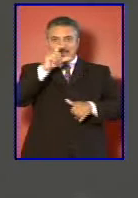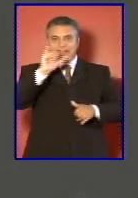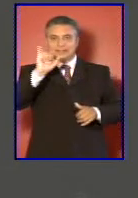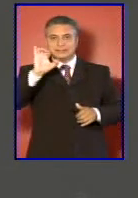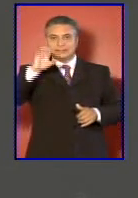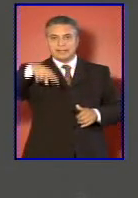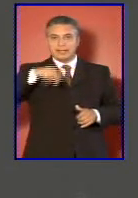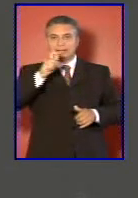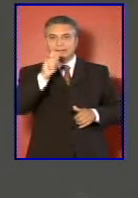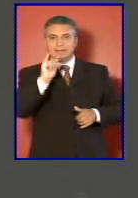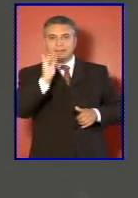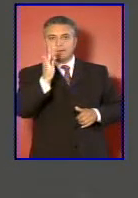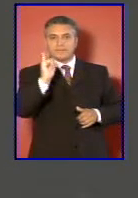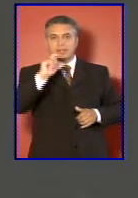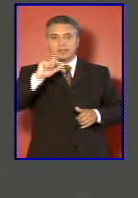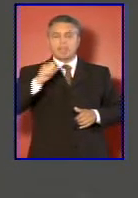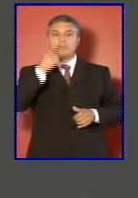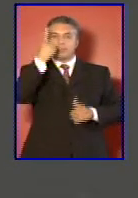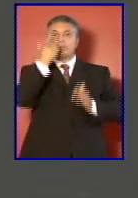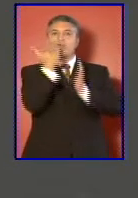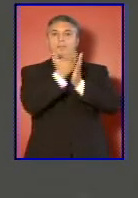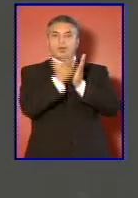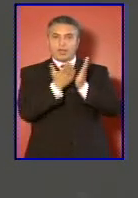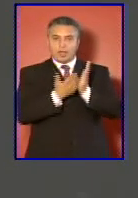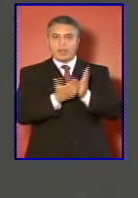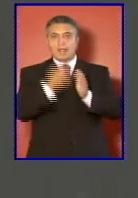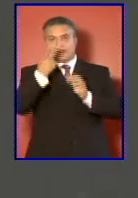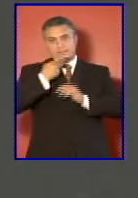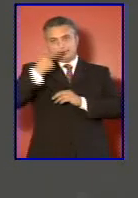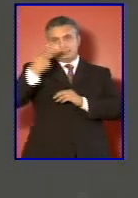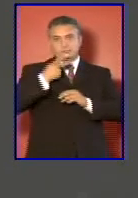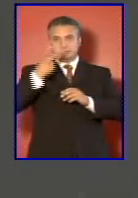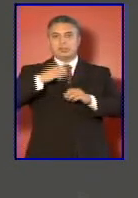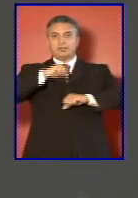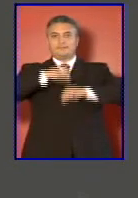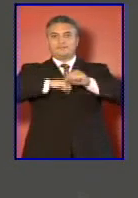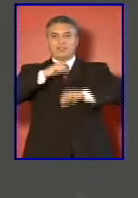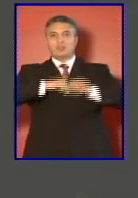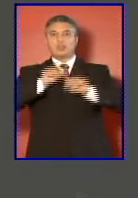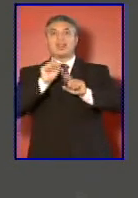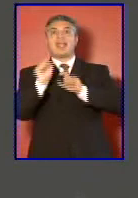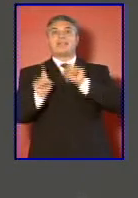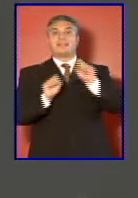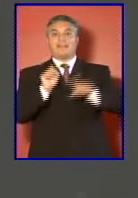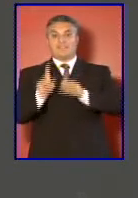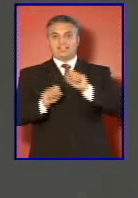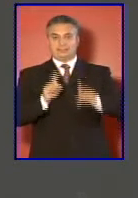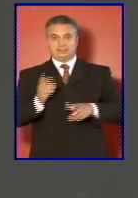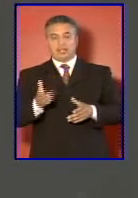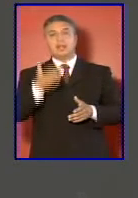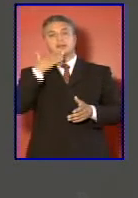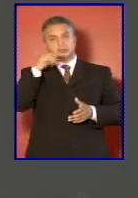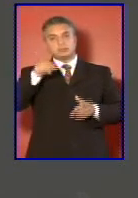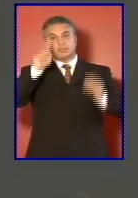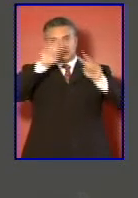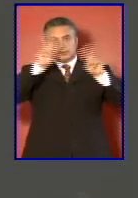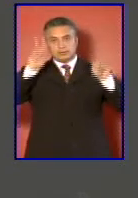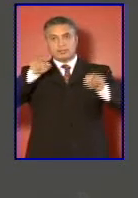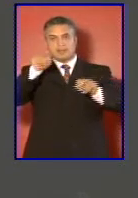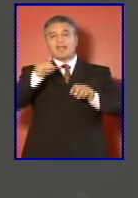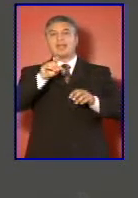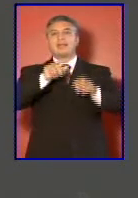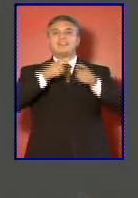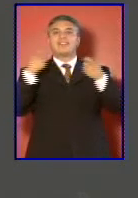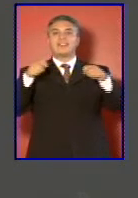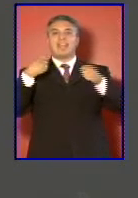un programa bilateral en materia de industrias de la defensa todo esto iniciativas que se enmarcan en el tratado de Maipú